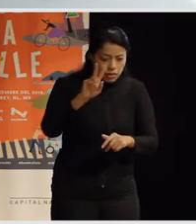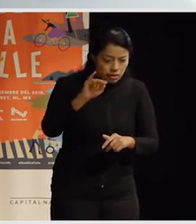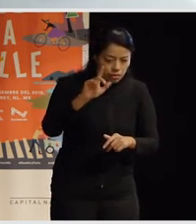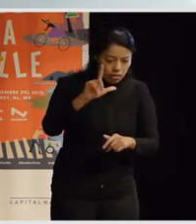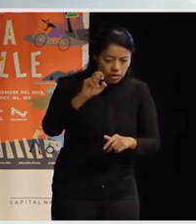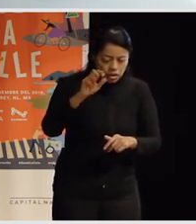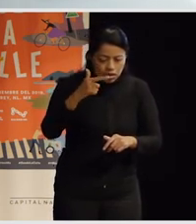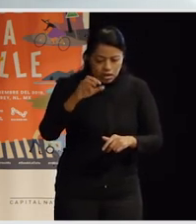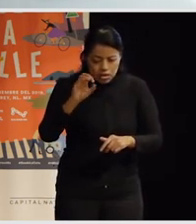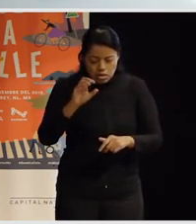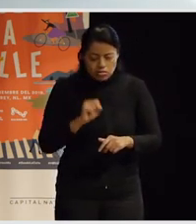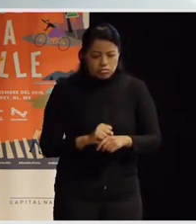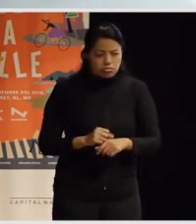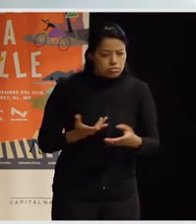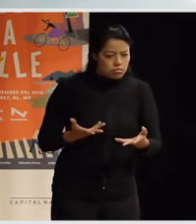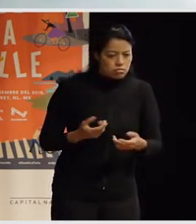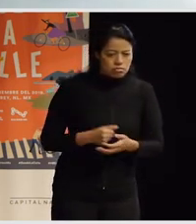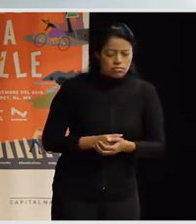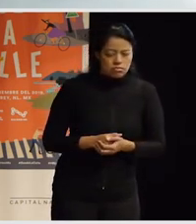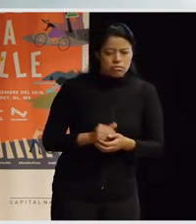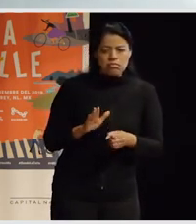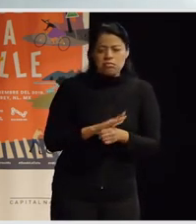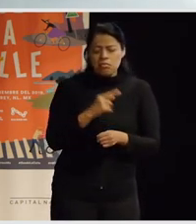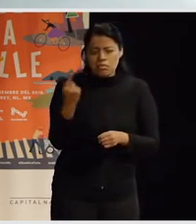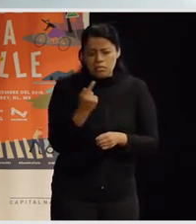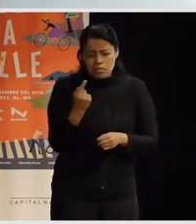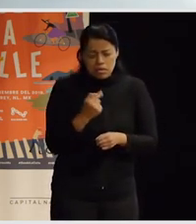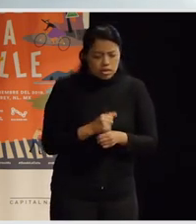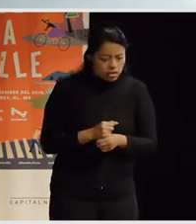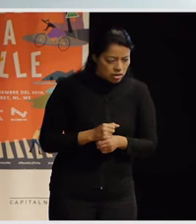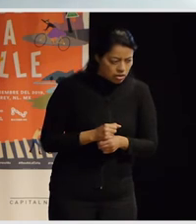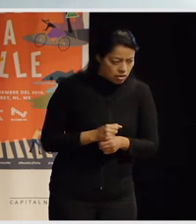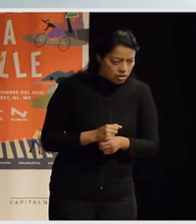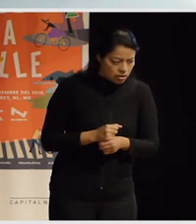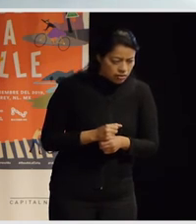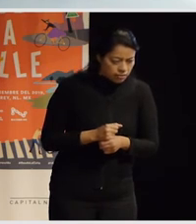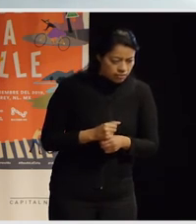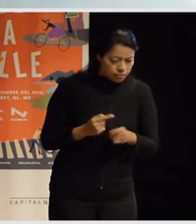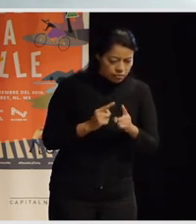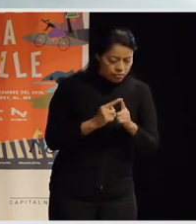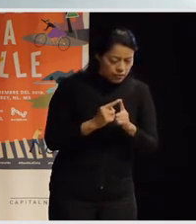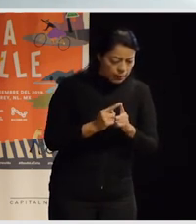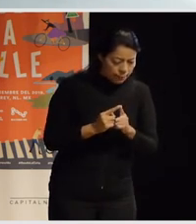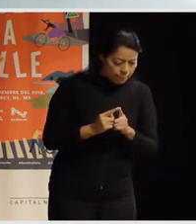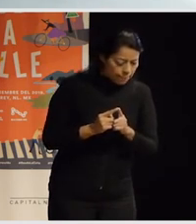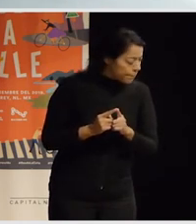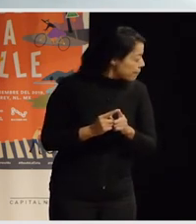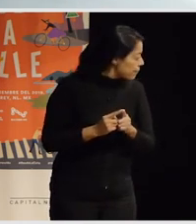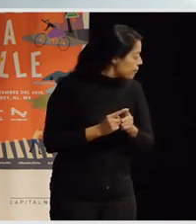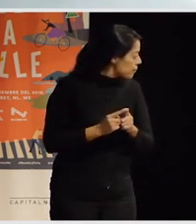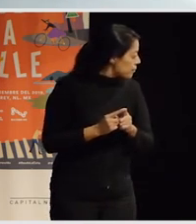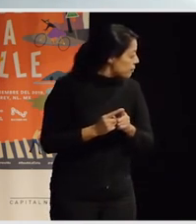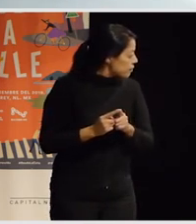cimientan en la opresión y digamos que que yo creo que es una salvando las distancias que hay muchísimas ¿no?